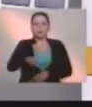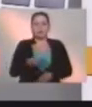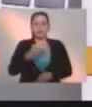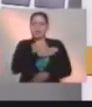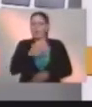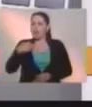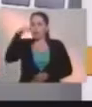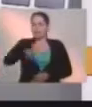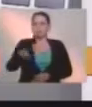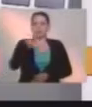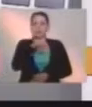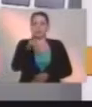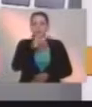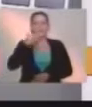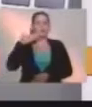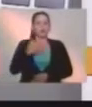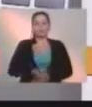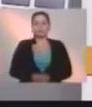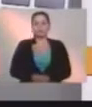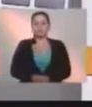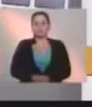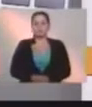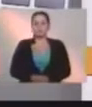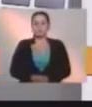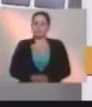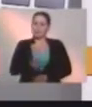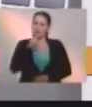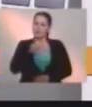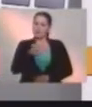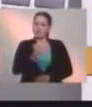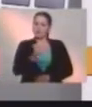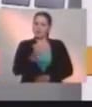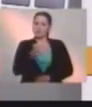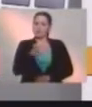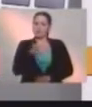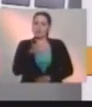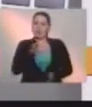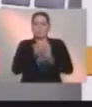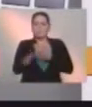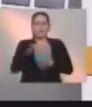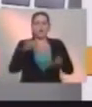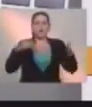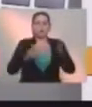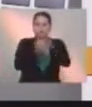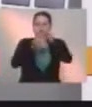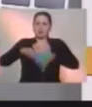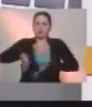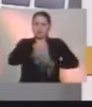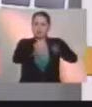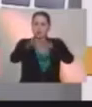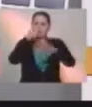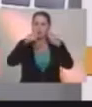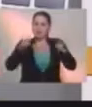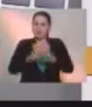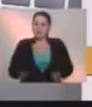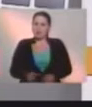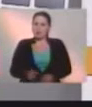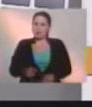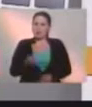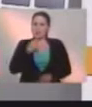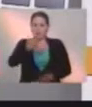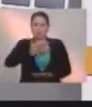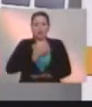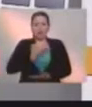lo mejor para este país. ¿Usted es irrepresable en caso de que se precede por romper esta ruta que les marcó, les indicó el